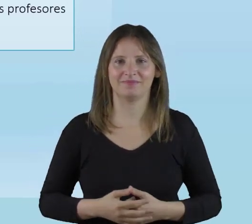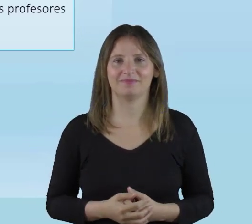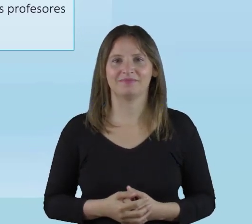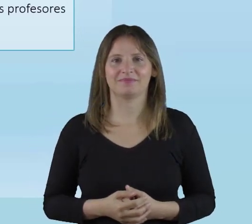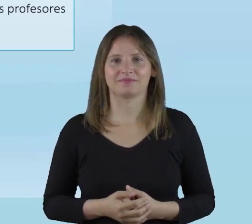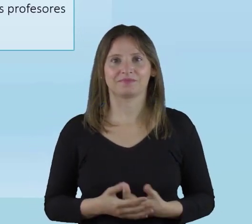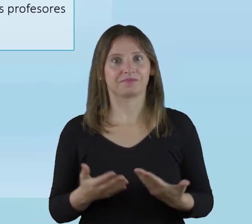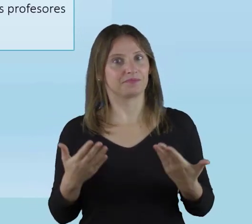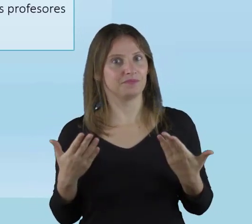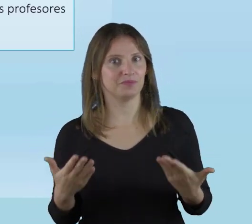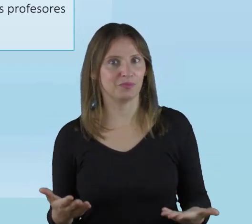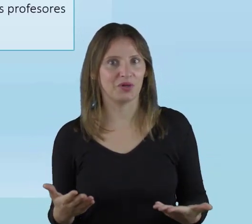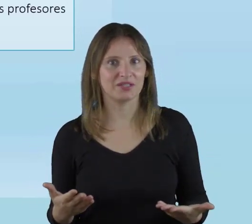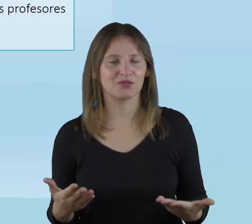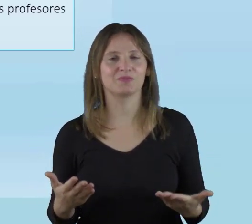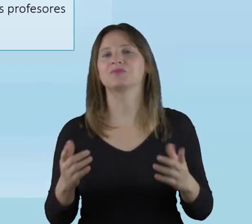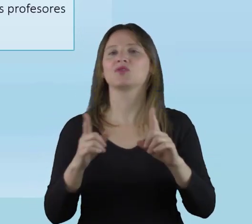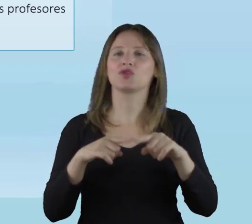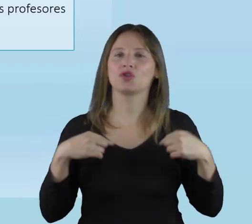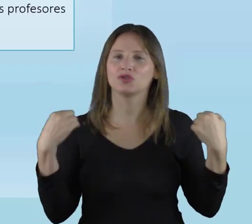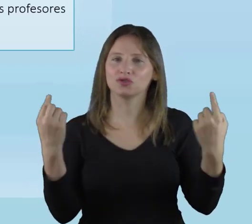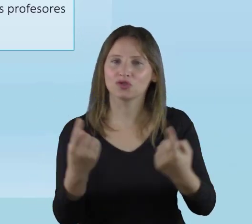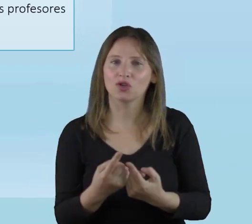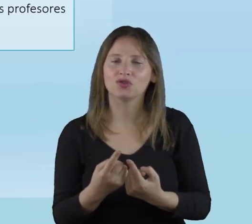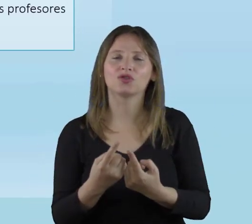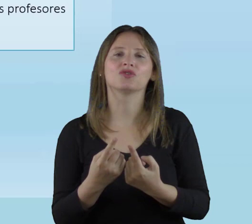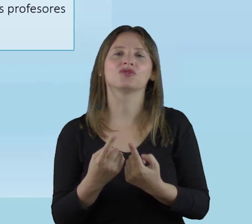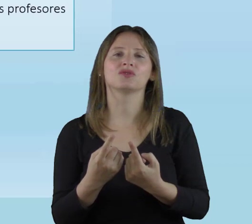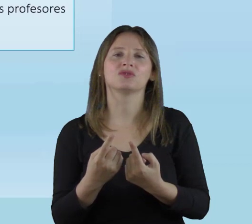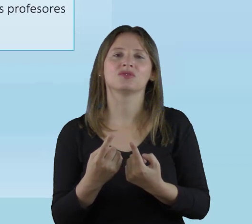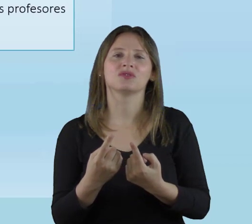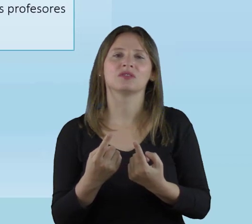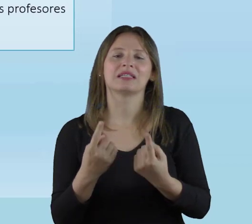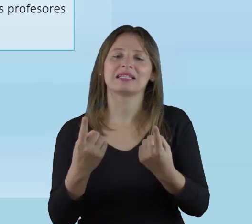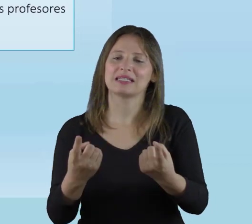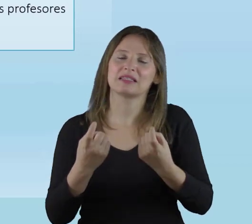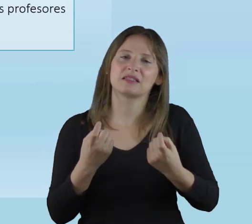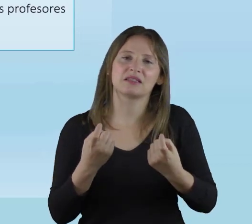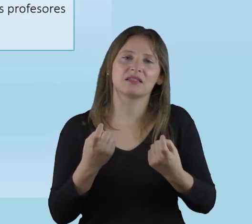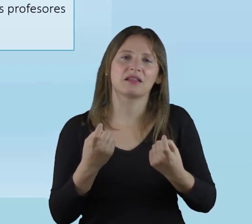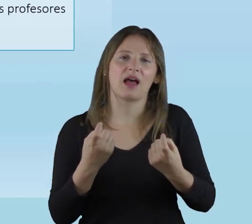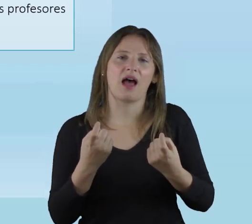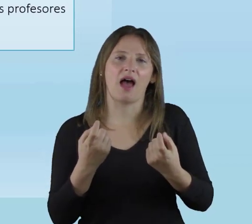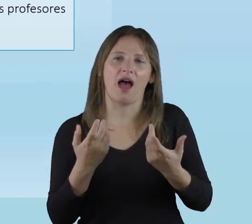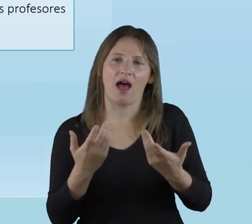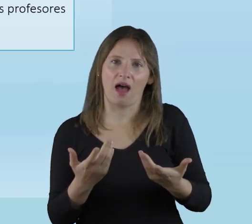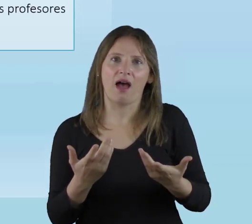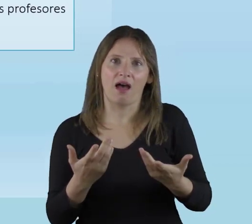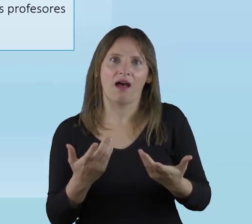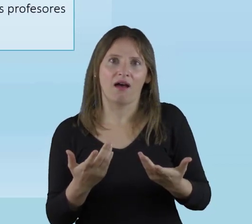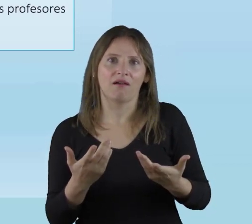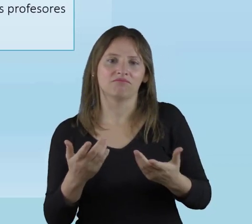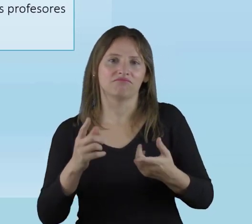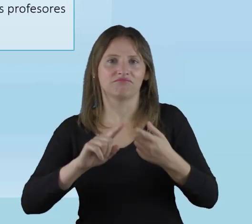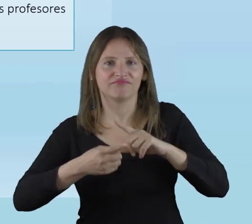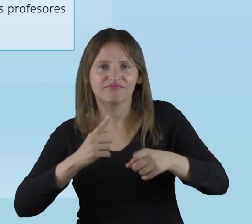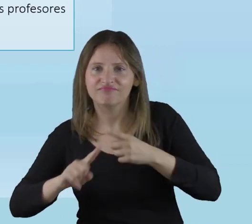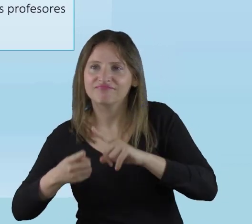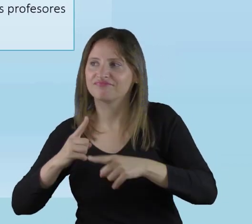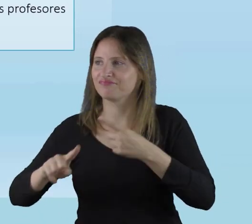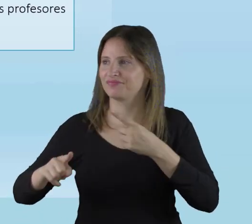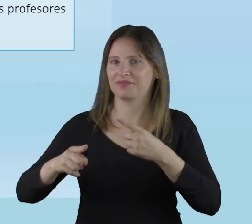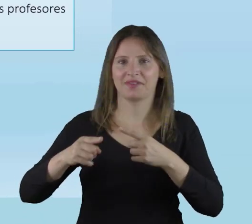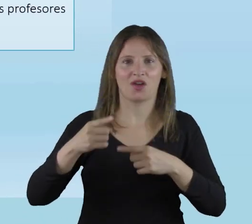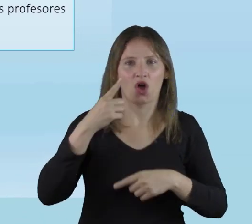aprendizaje que tienen nuestros estudiantes. Por eso, nosotros tenemos que tener este